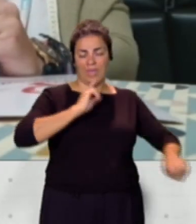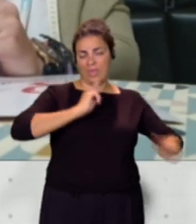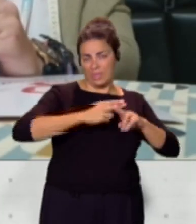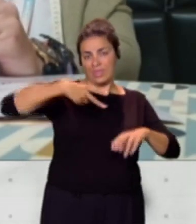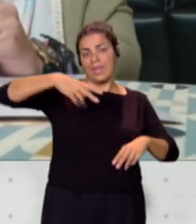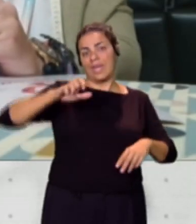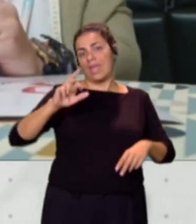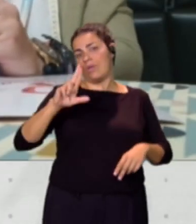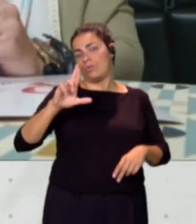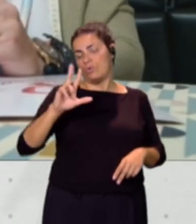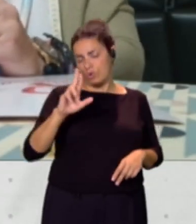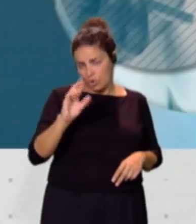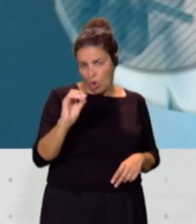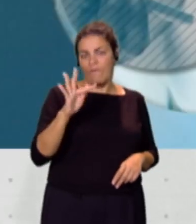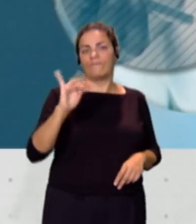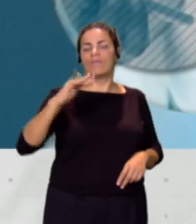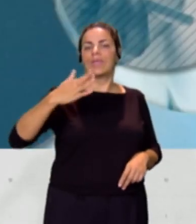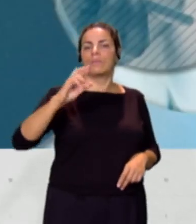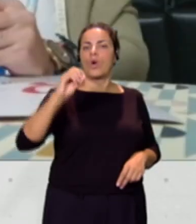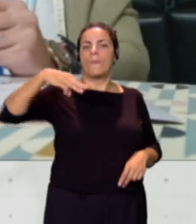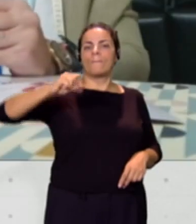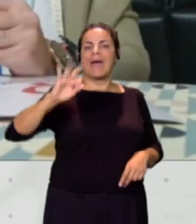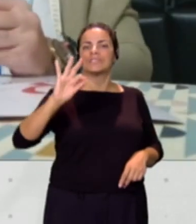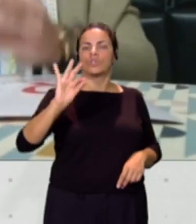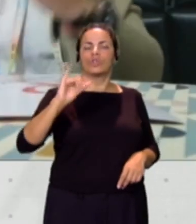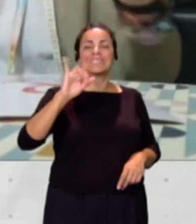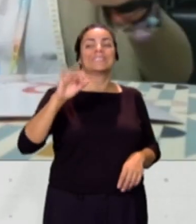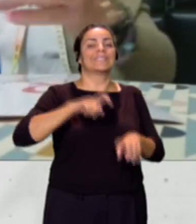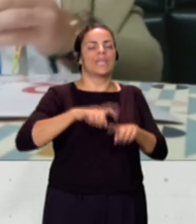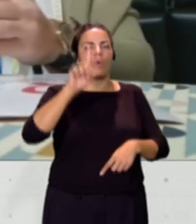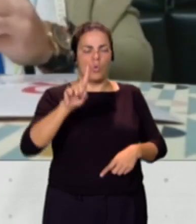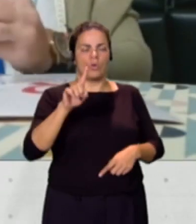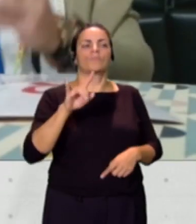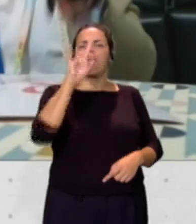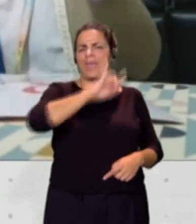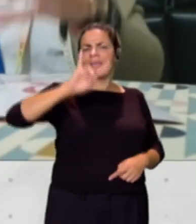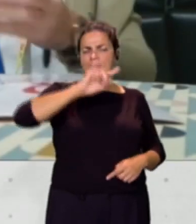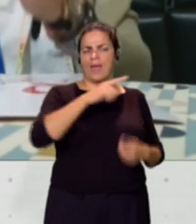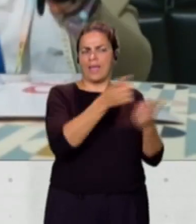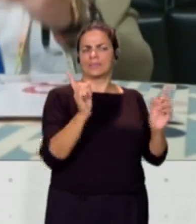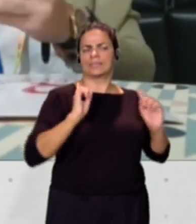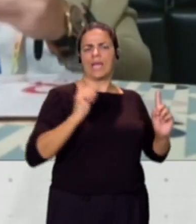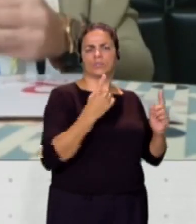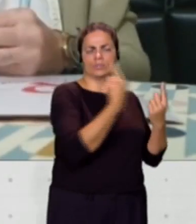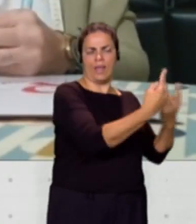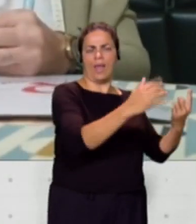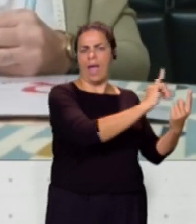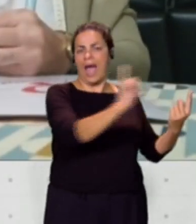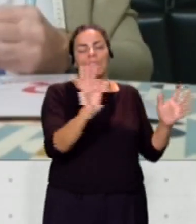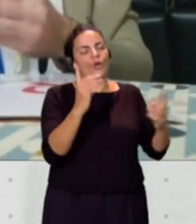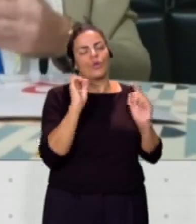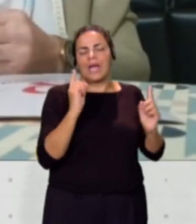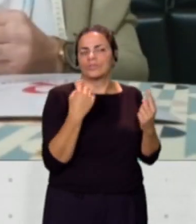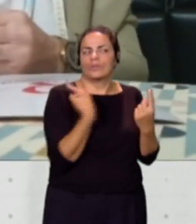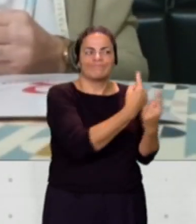tipo 1. Hay más casos en Canarias, pero cada caso es independiente porque esta enfermedad se